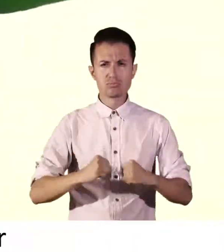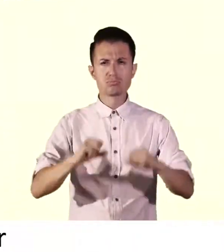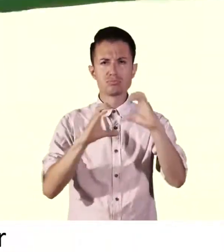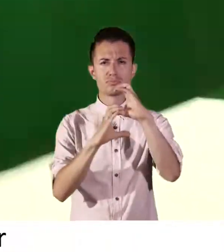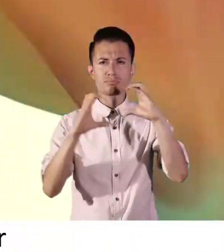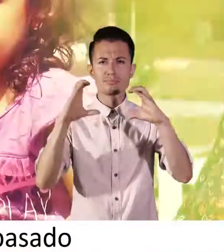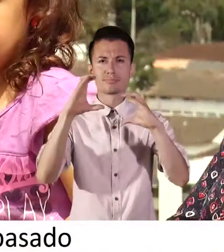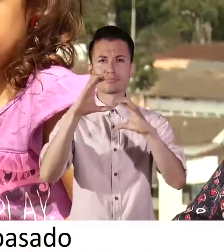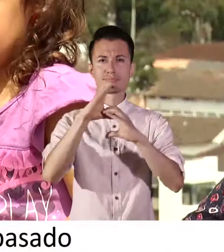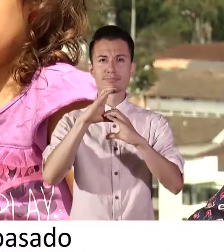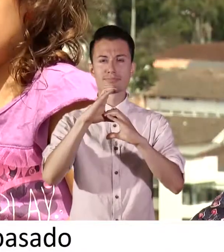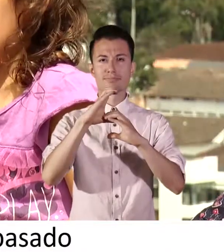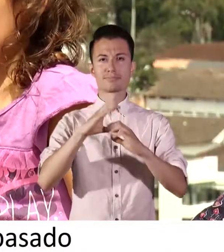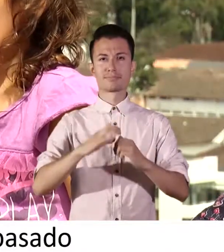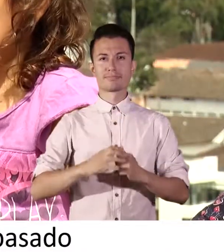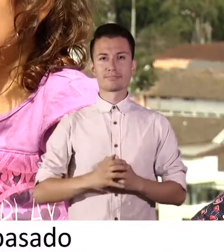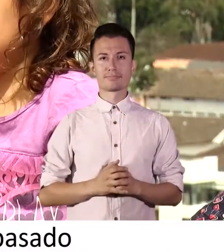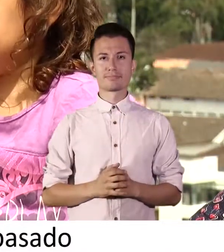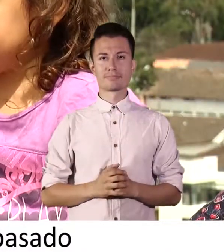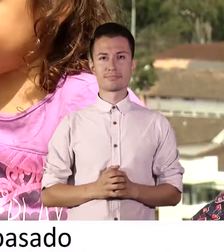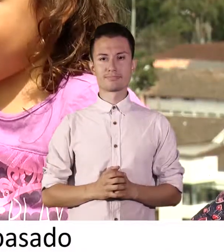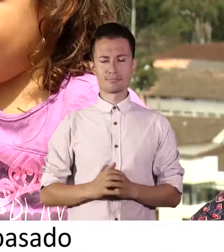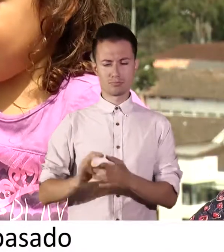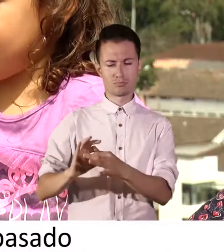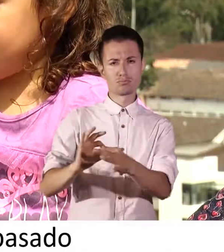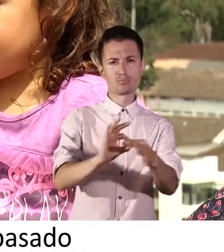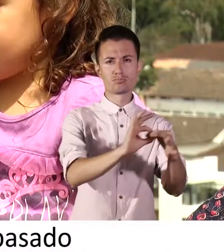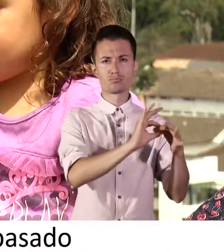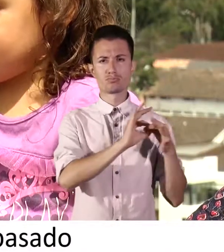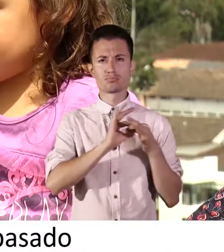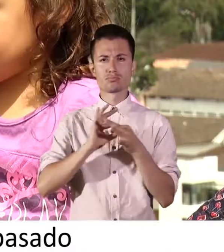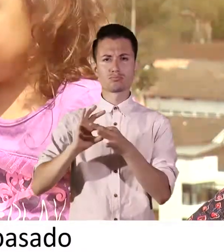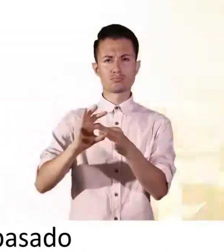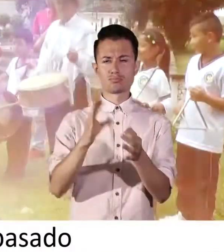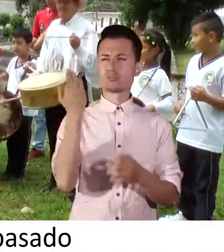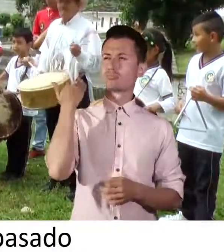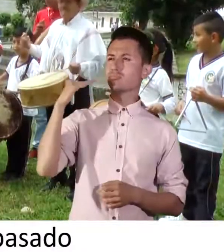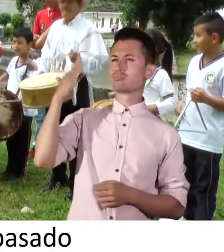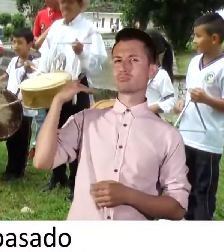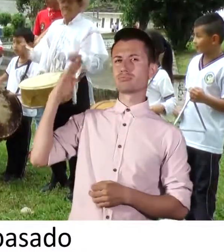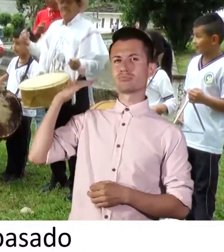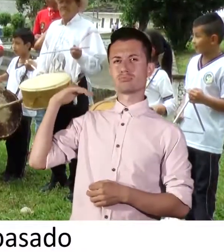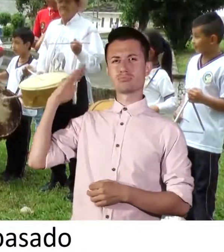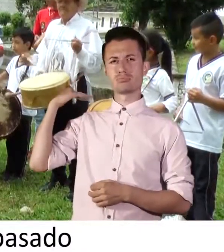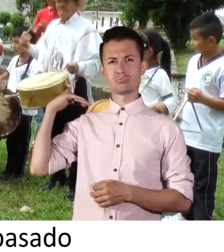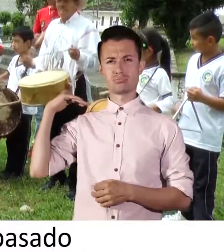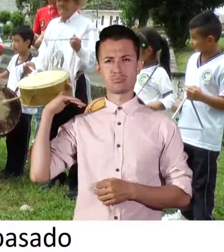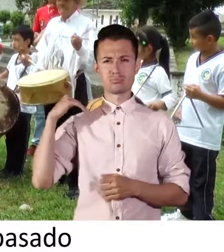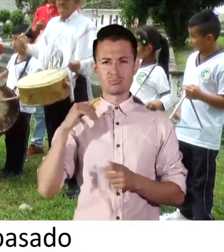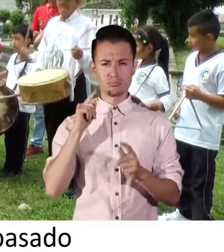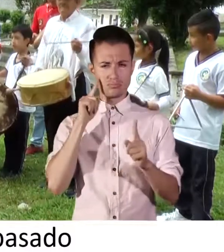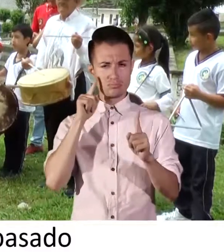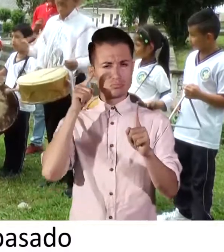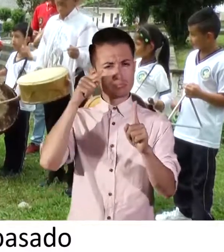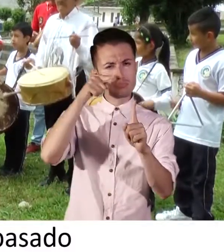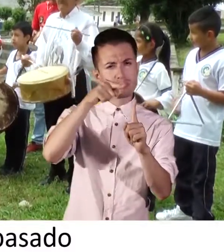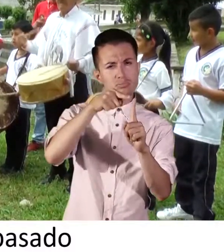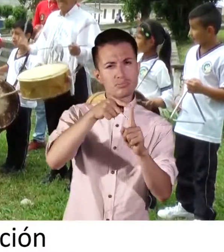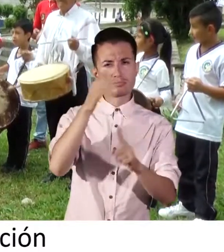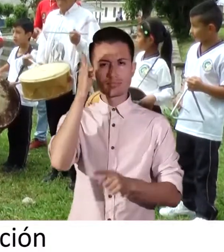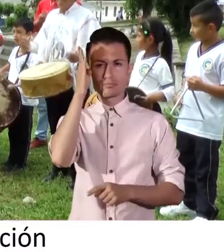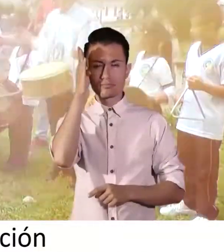Cauca, Cauca, nos une a un pasado